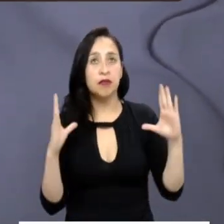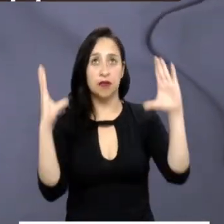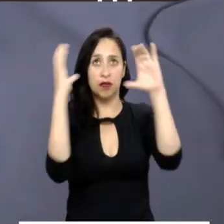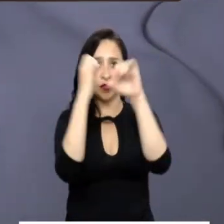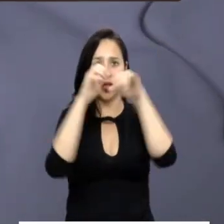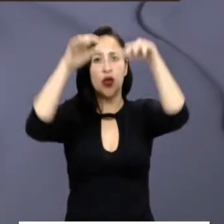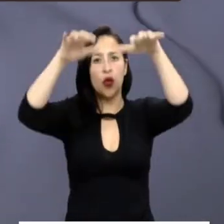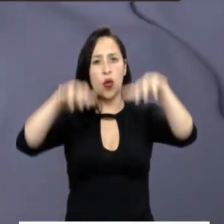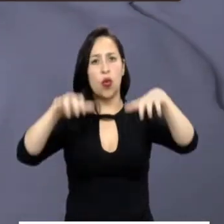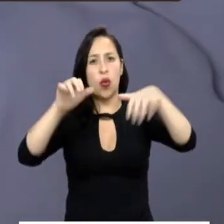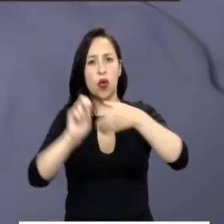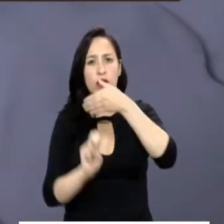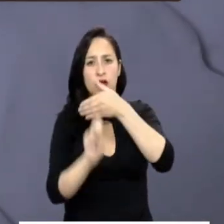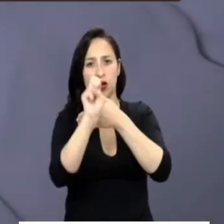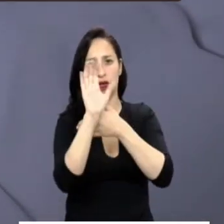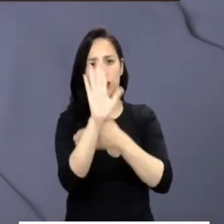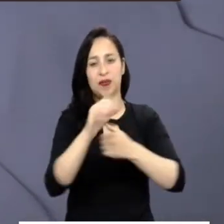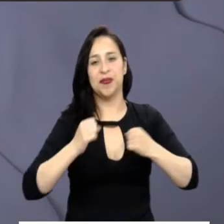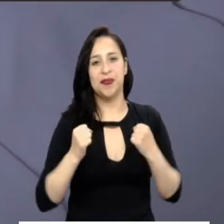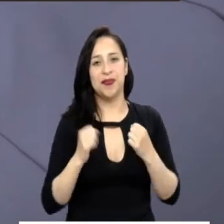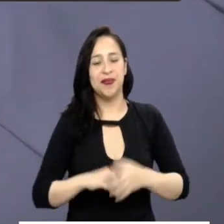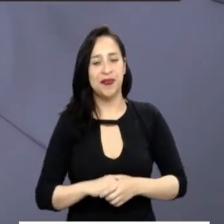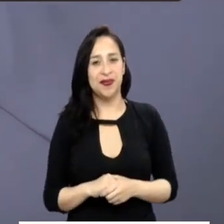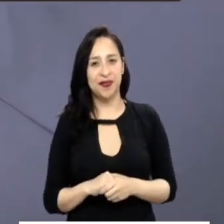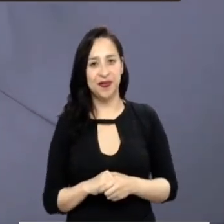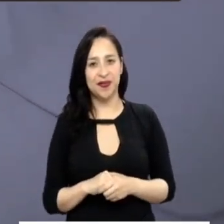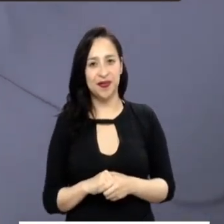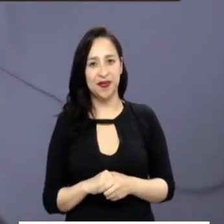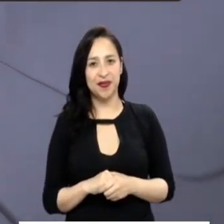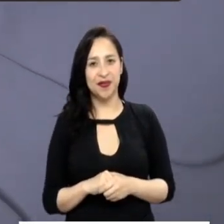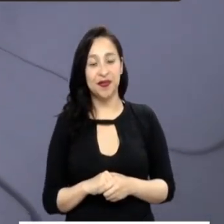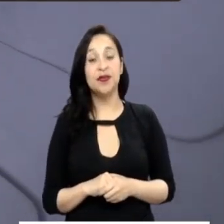En Bogotá se prevé una noche con lluvias al norte de la ciudad.